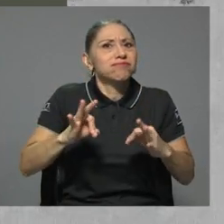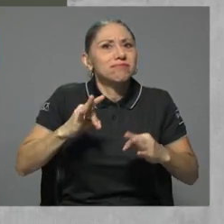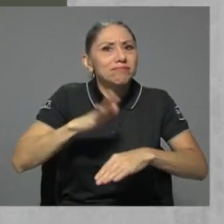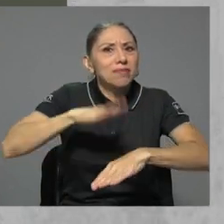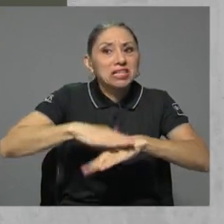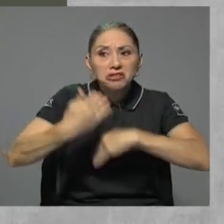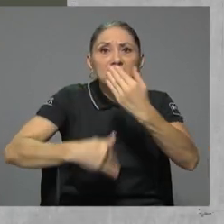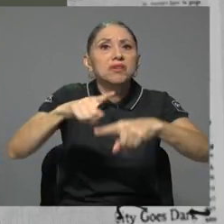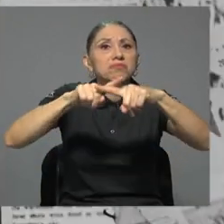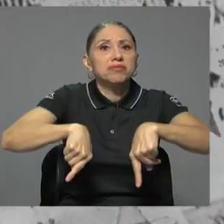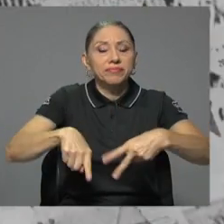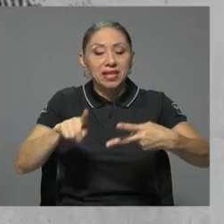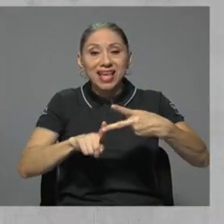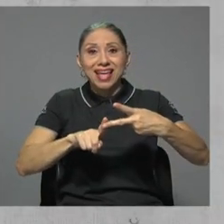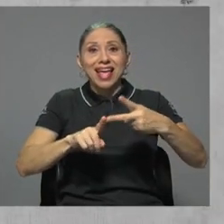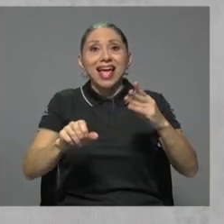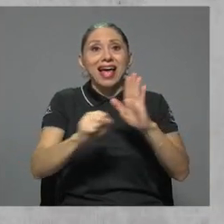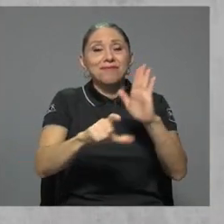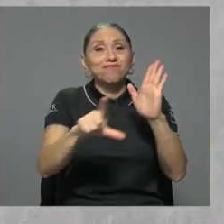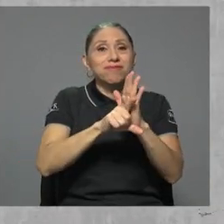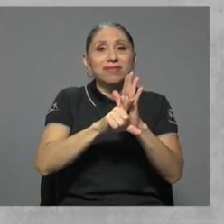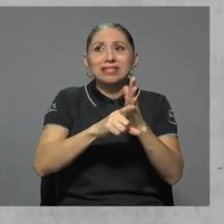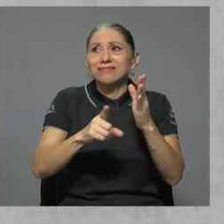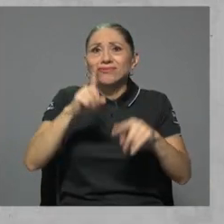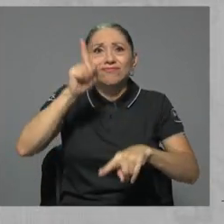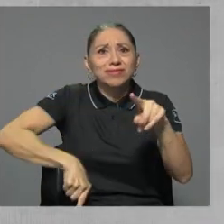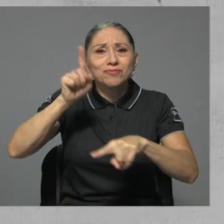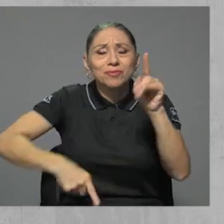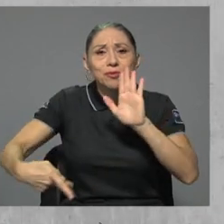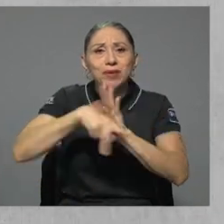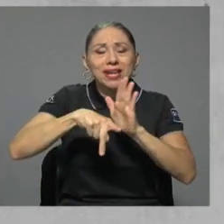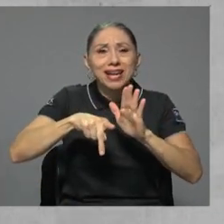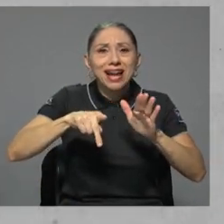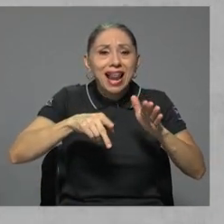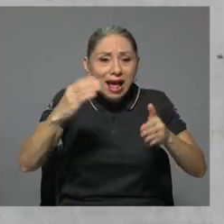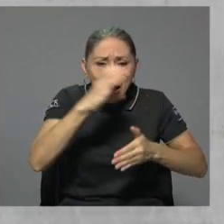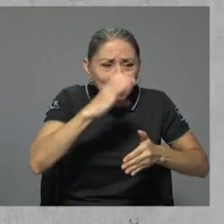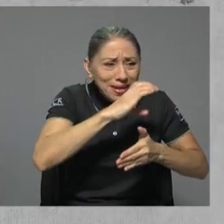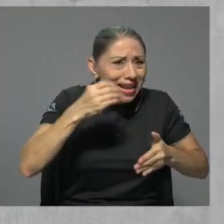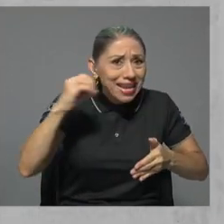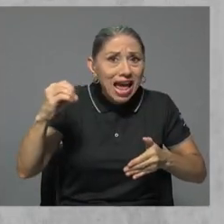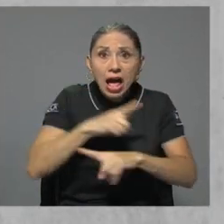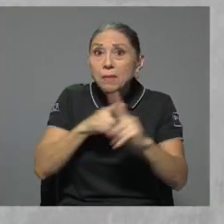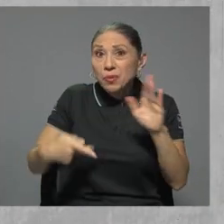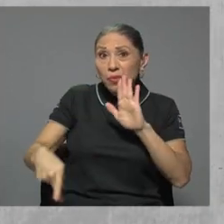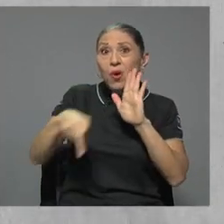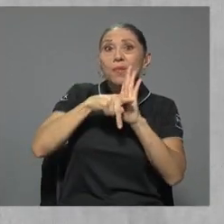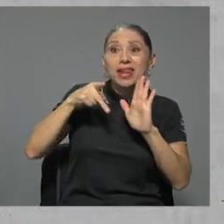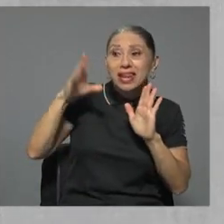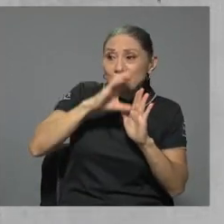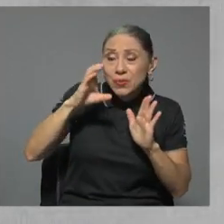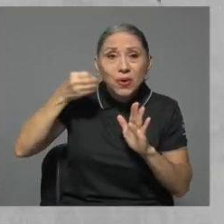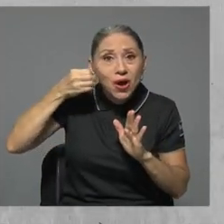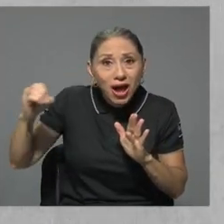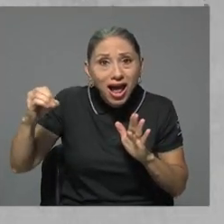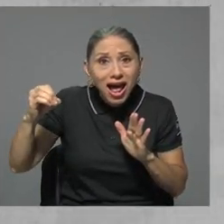incapacidad legislativa que llega a prohibir la minería. Pero librar a Costa Rica de la minería metálica a niveles industriales y en manos de